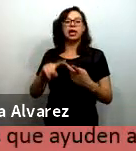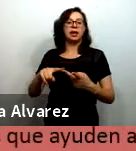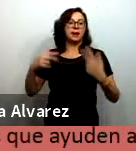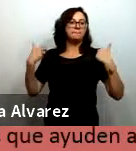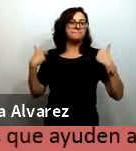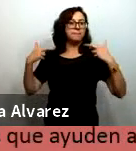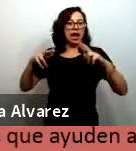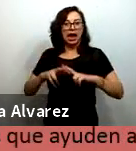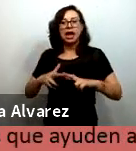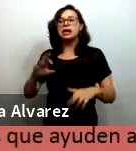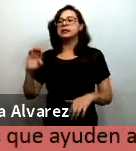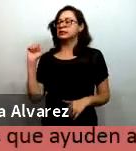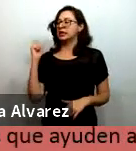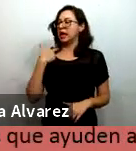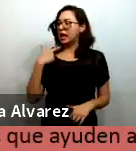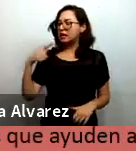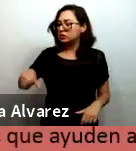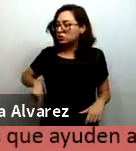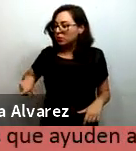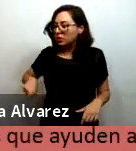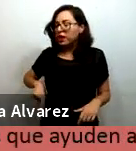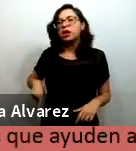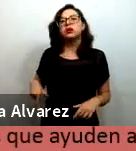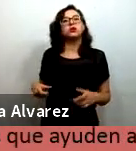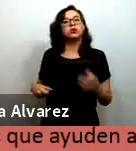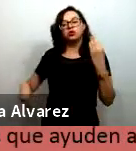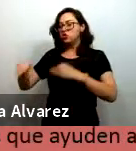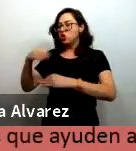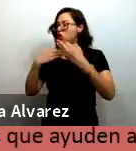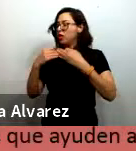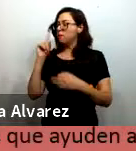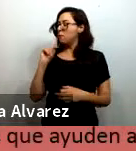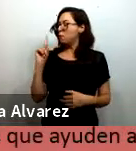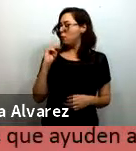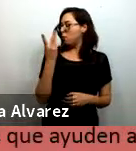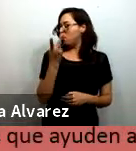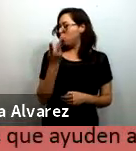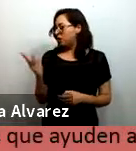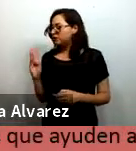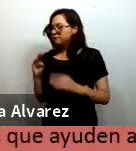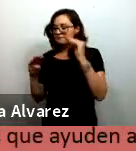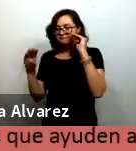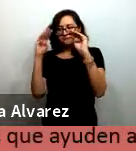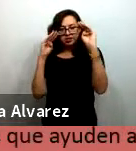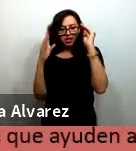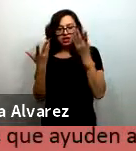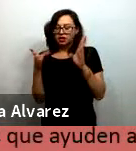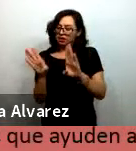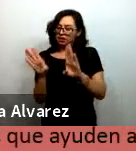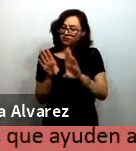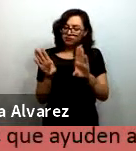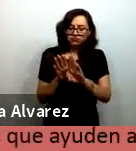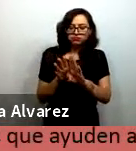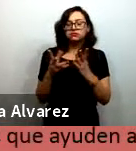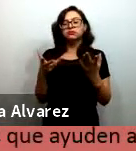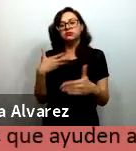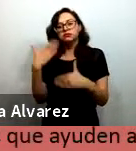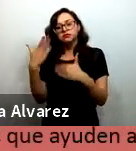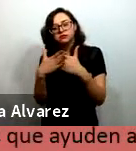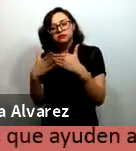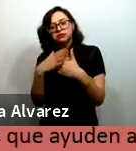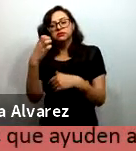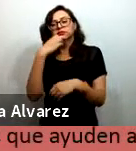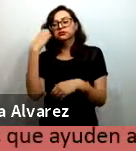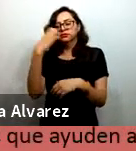exfuncionarias y bueno todas preocupadas por apoyar y aportar a este regreso a clases que